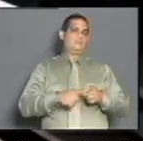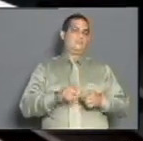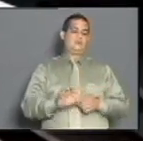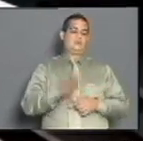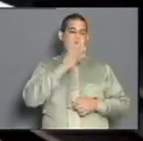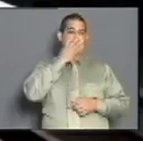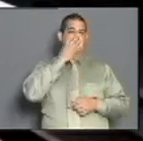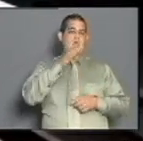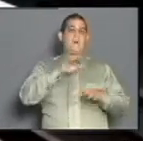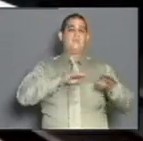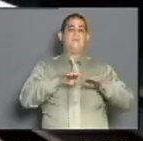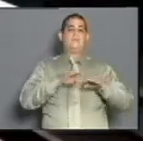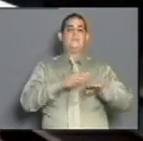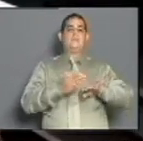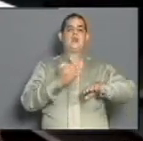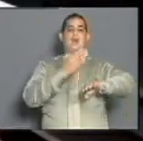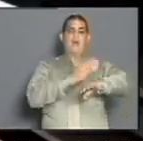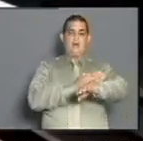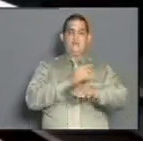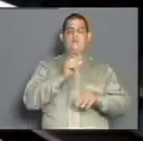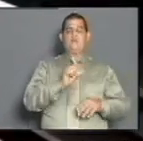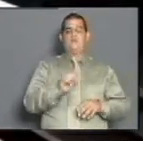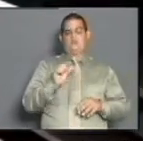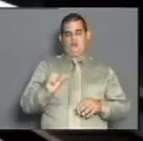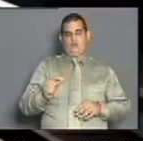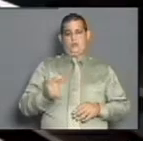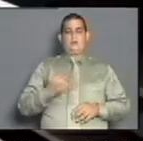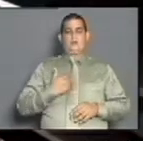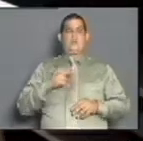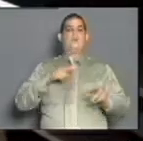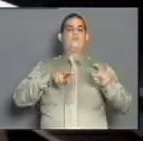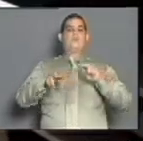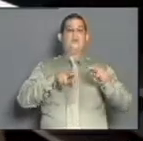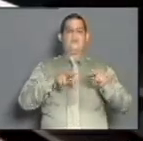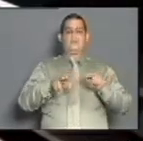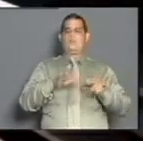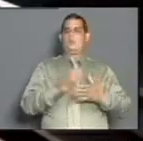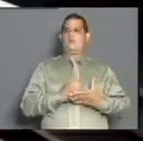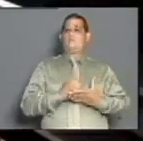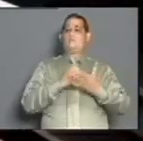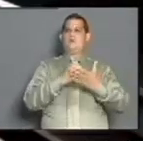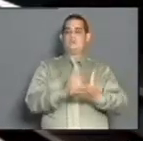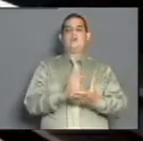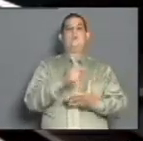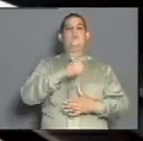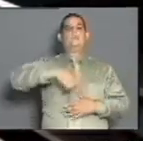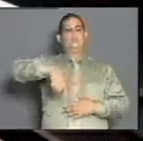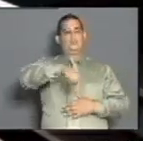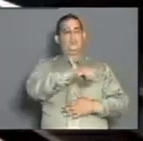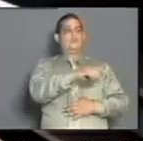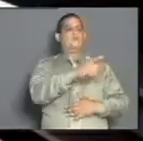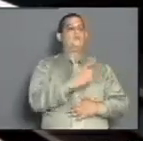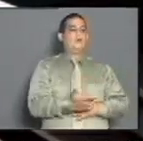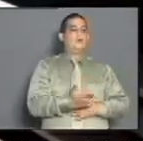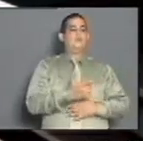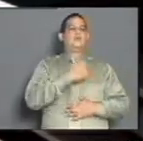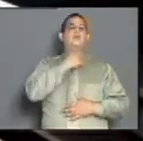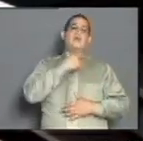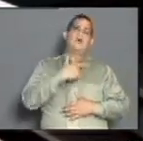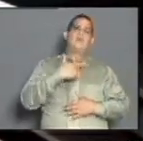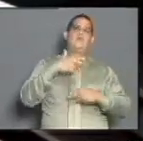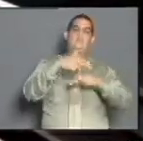ver la preparación y calificación del personal que va a tener la responsabilidad de administrar las unidades de